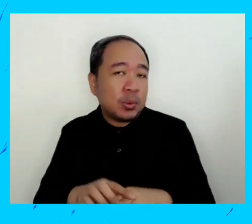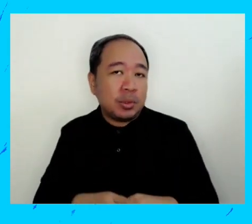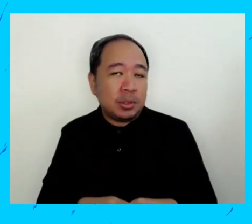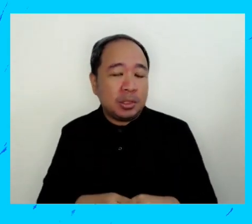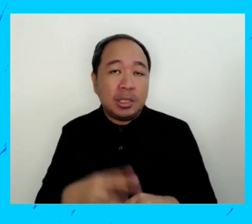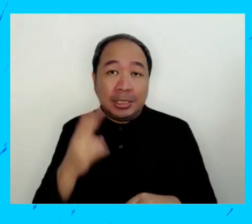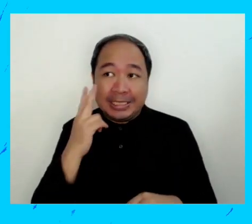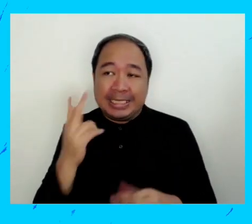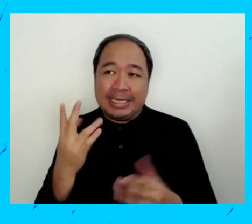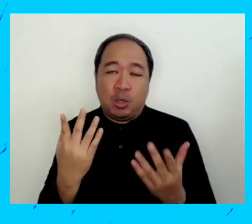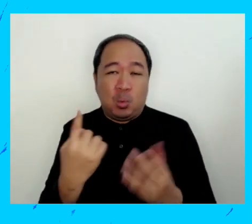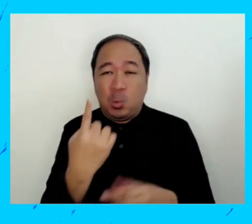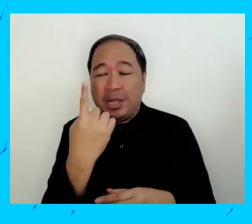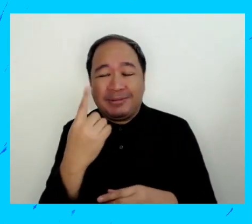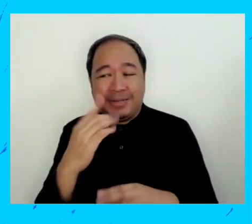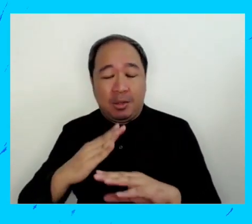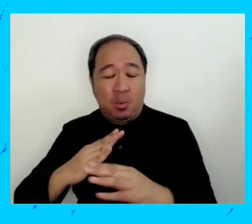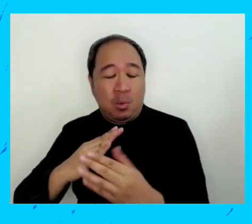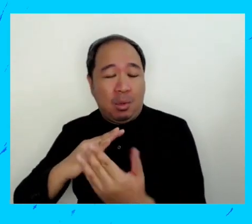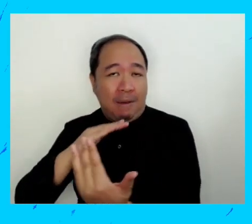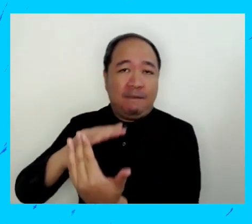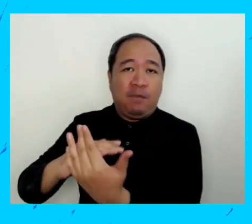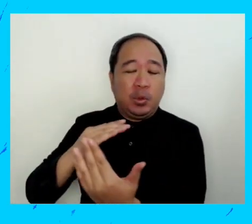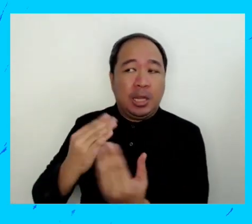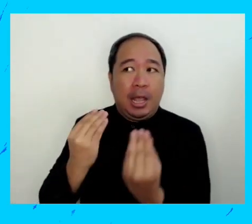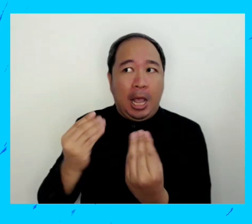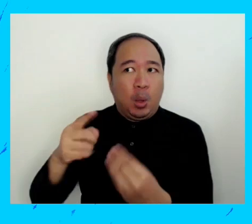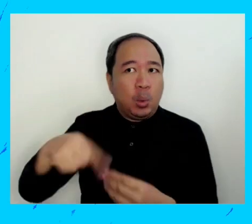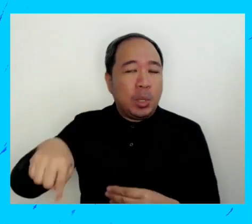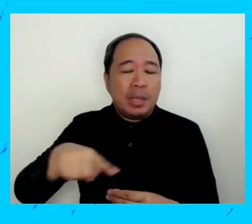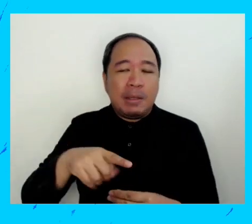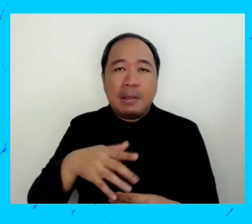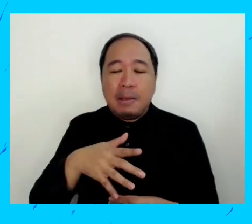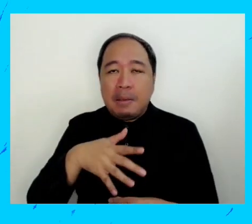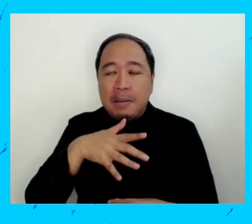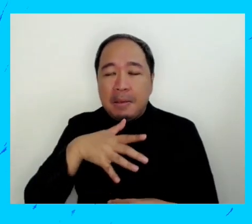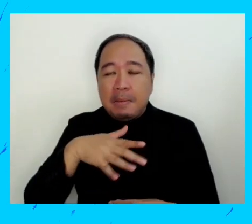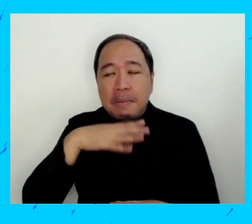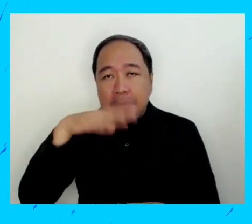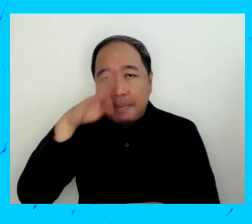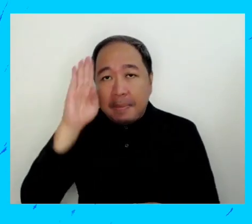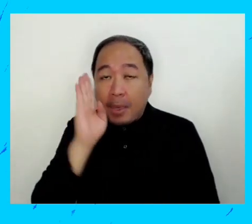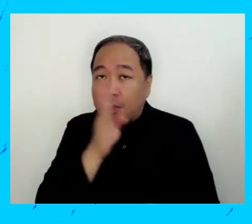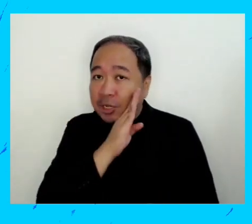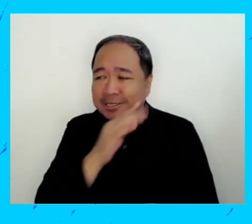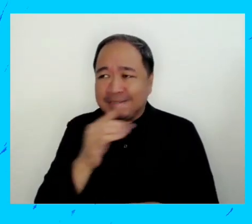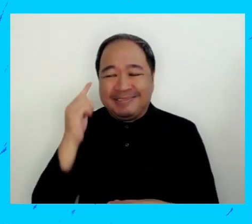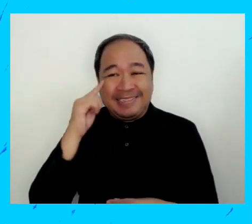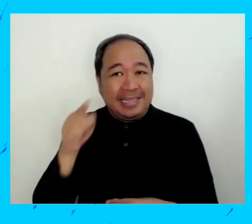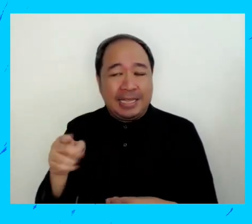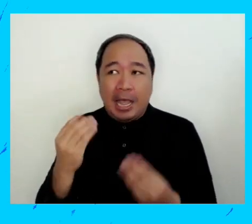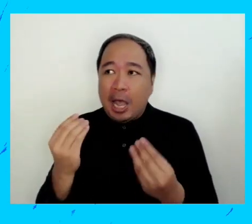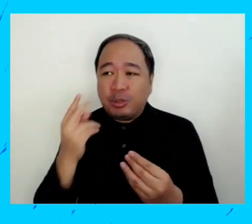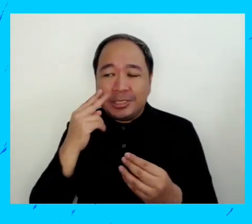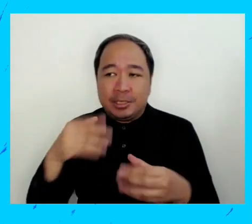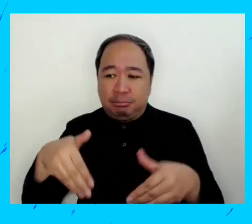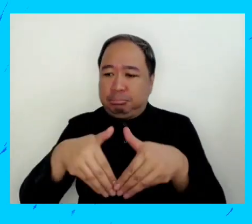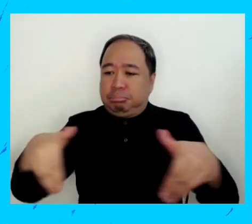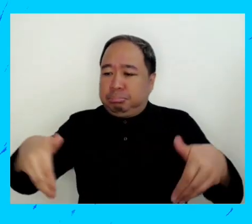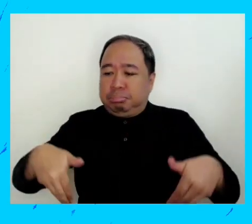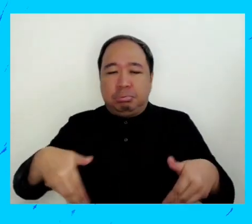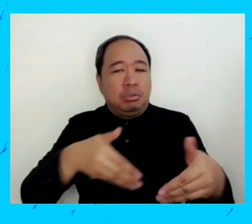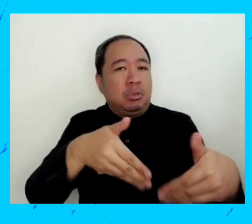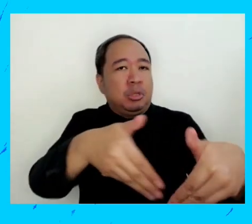sexual que tengamos. Y un error que hacemos es a veces hacer que los padres piensen que